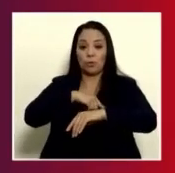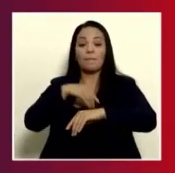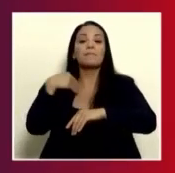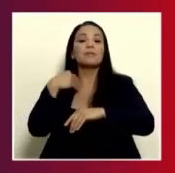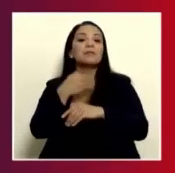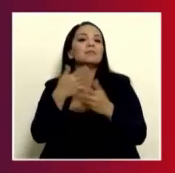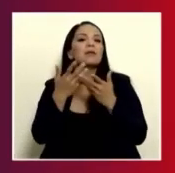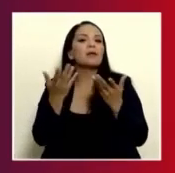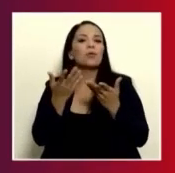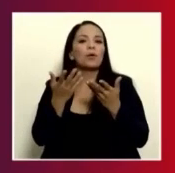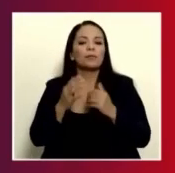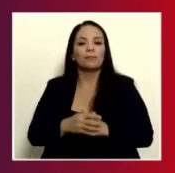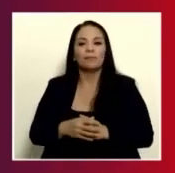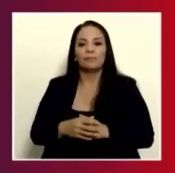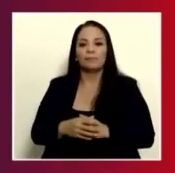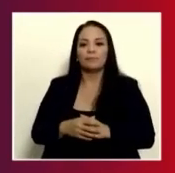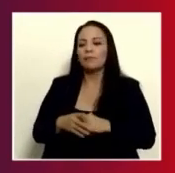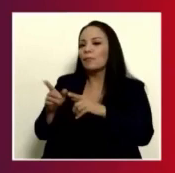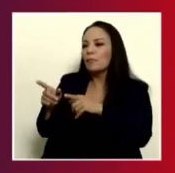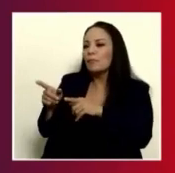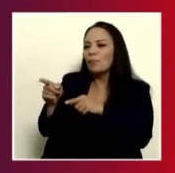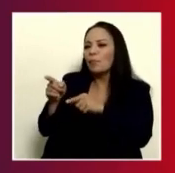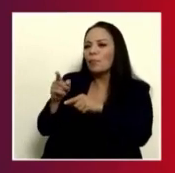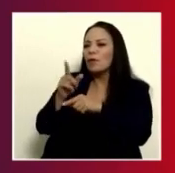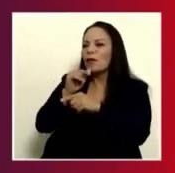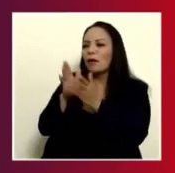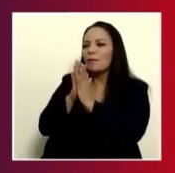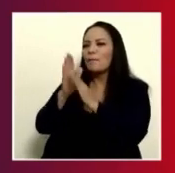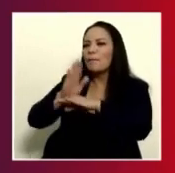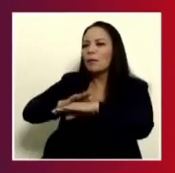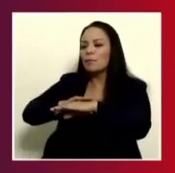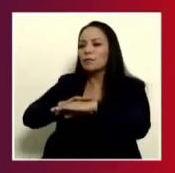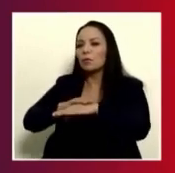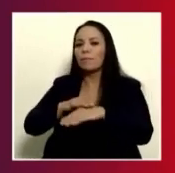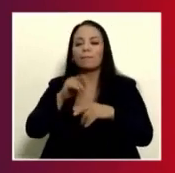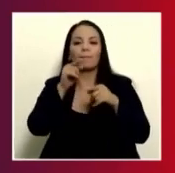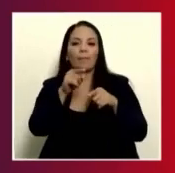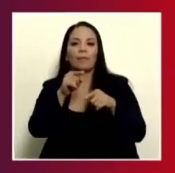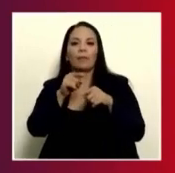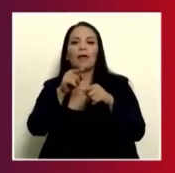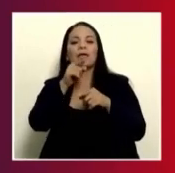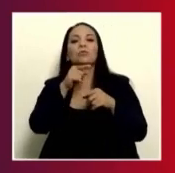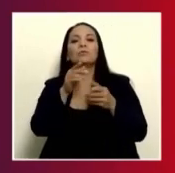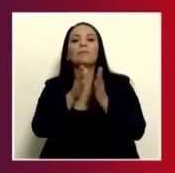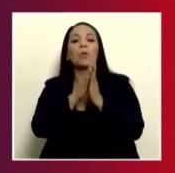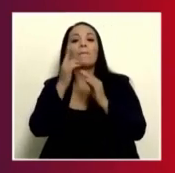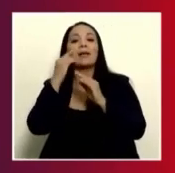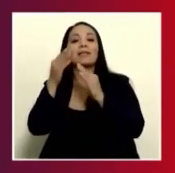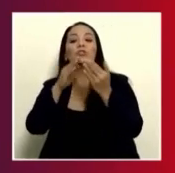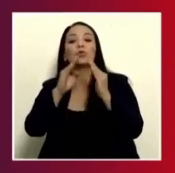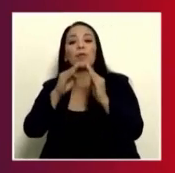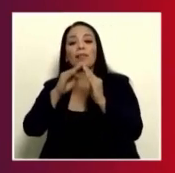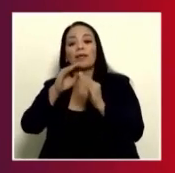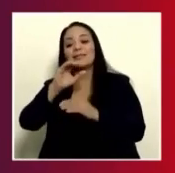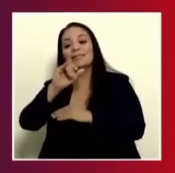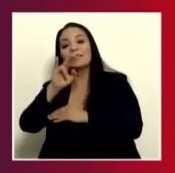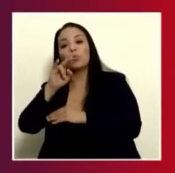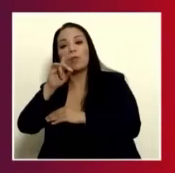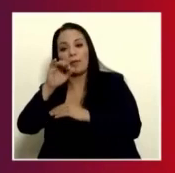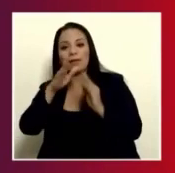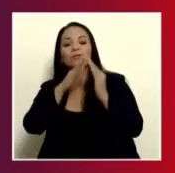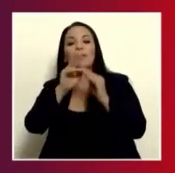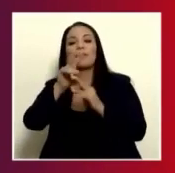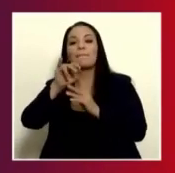es para un... ¿Se solicitó el permiso, perdón? Lo solicitó para Ciudad Viva, no para Parque Viva, Ciudad Viva.